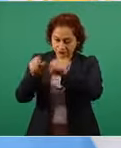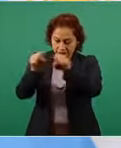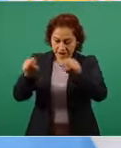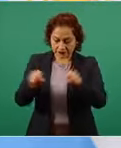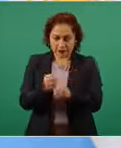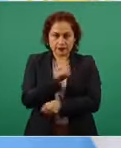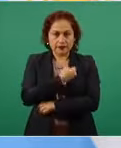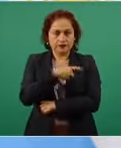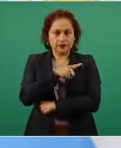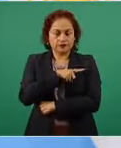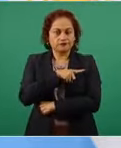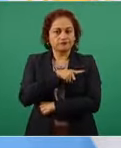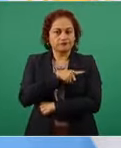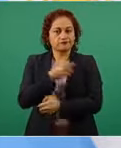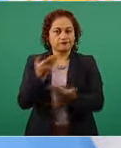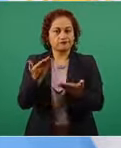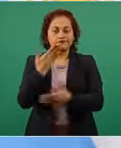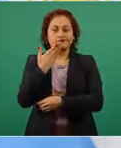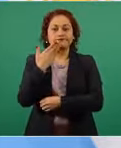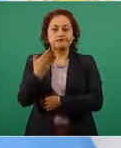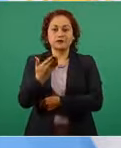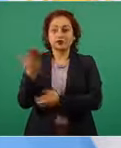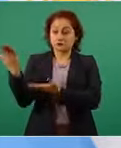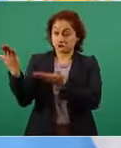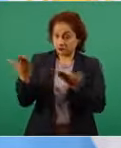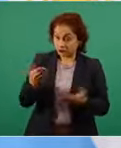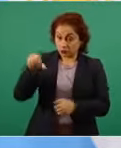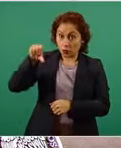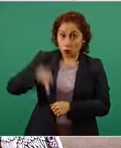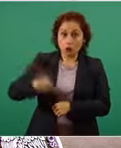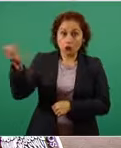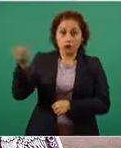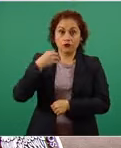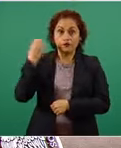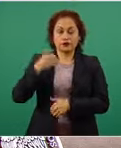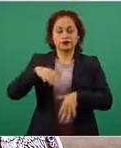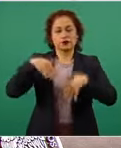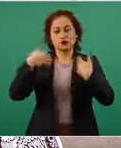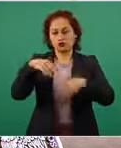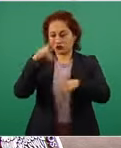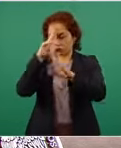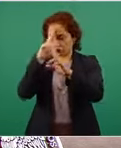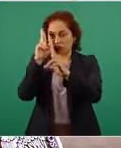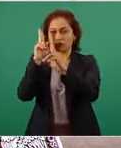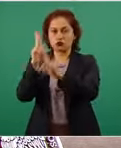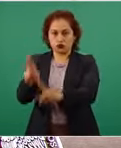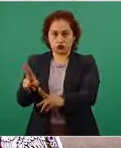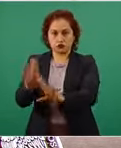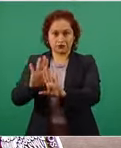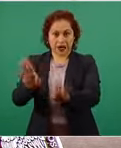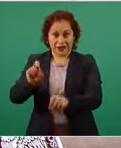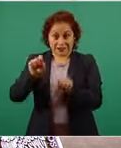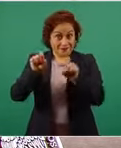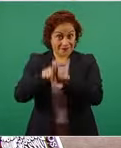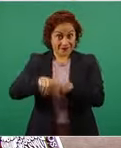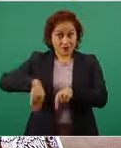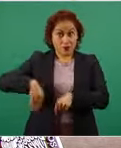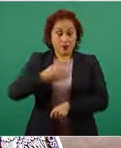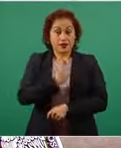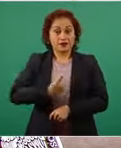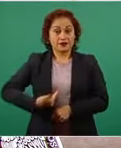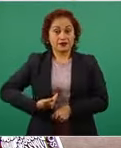Es un honor tenerlo en esta conferencia de prensa que, como ya indicó el señor presidente, cada martes desde